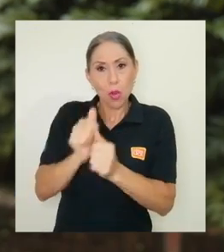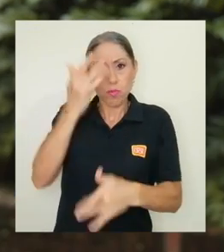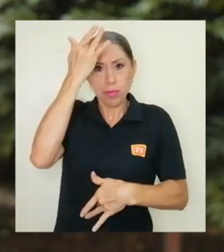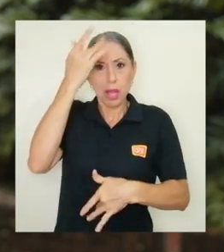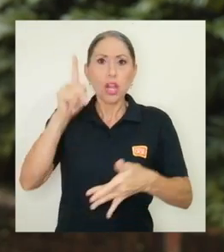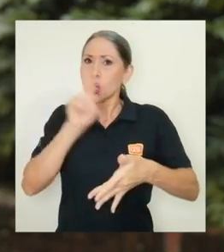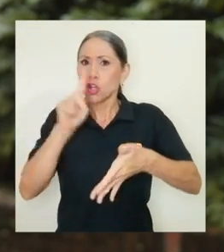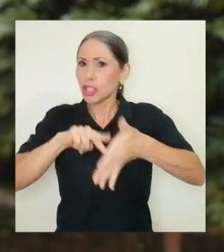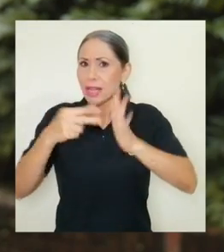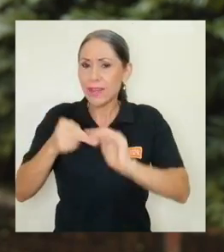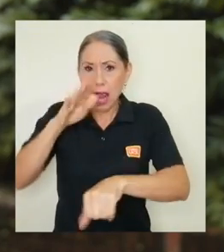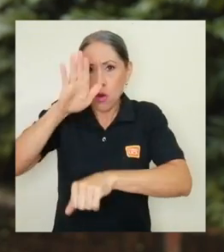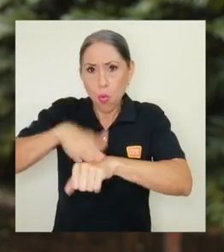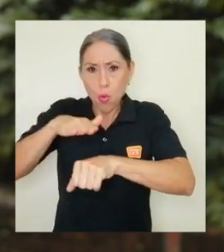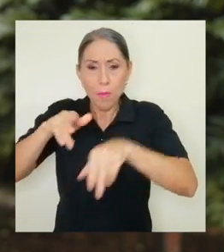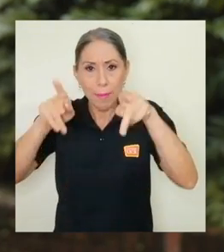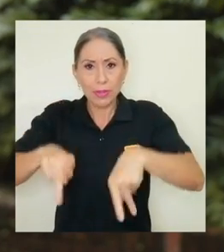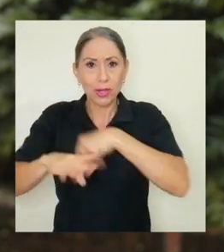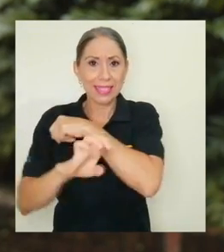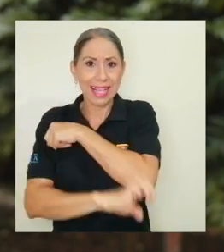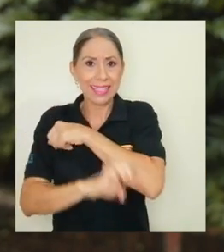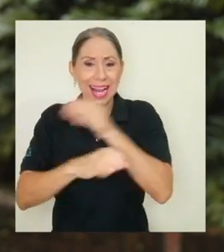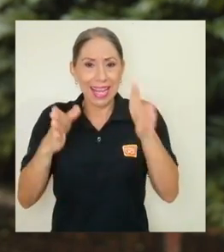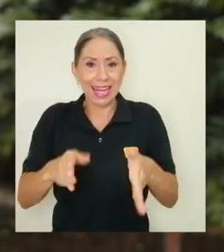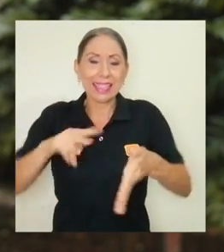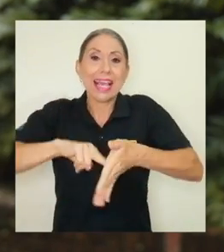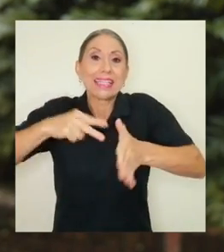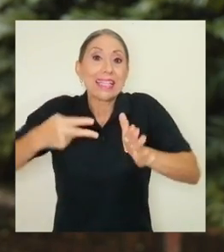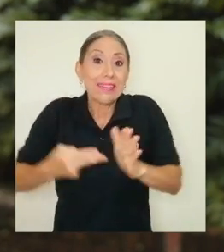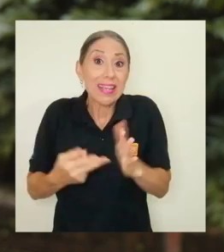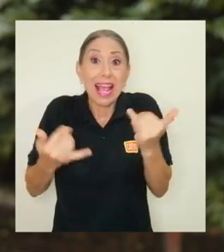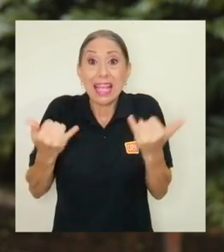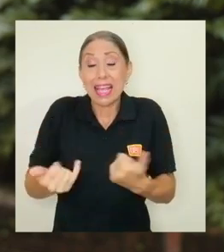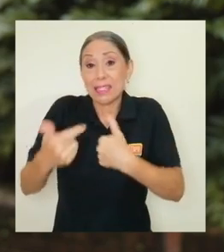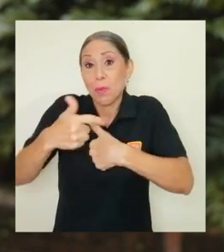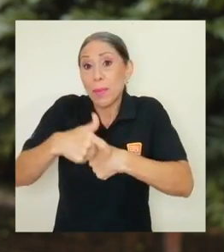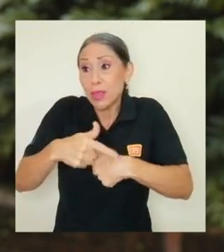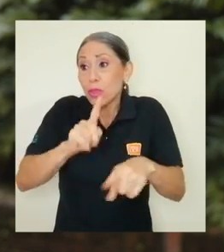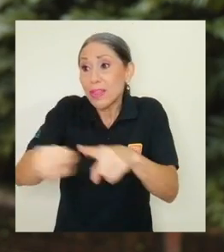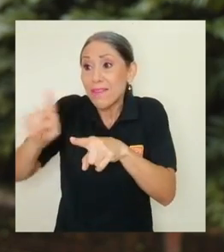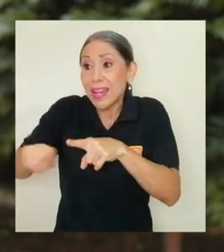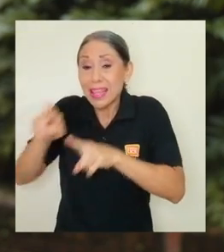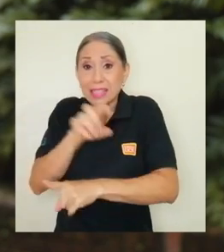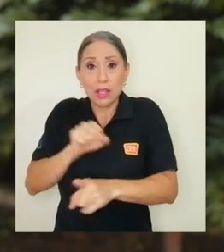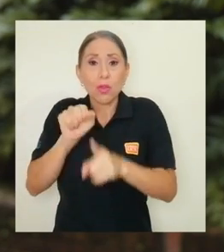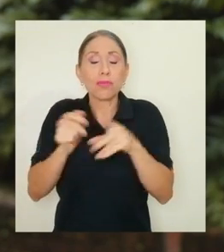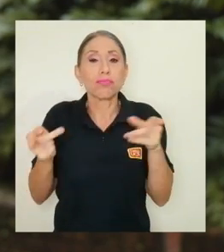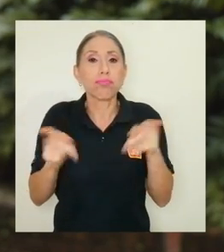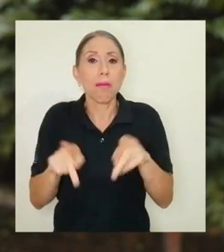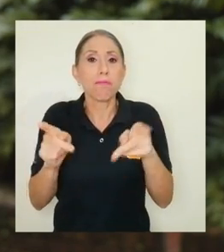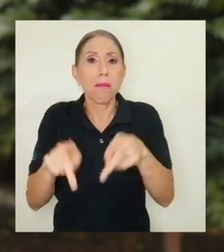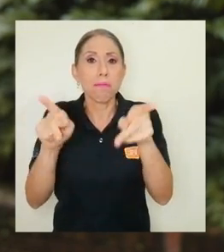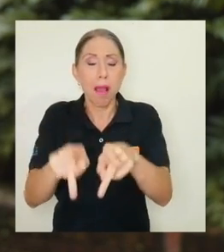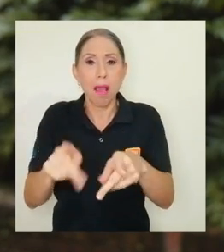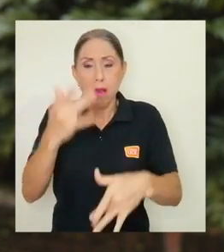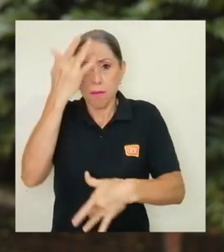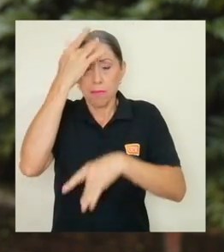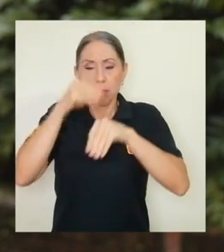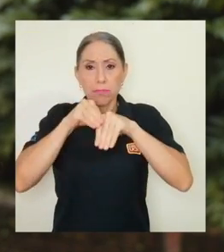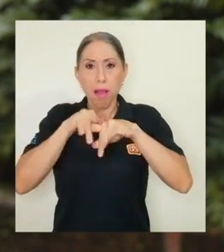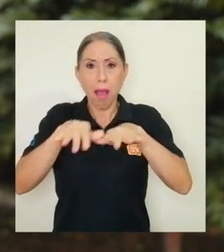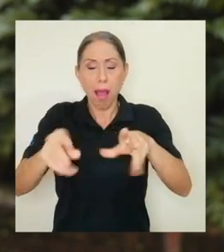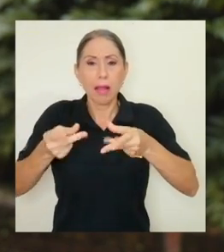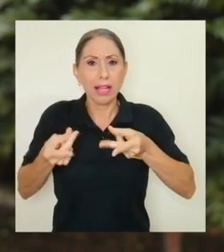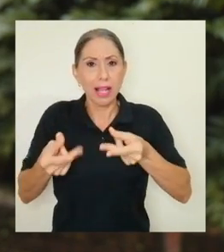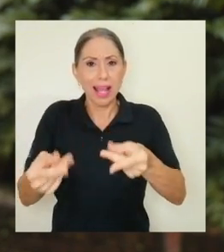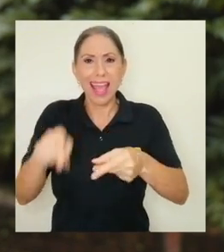decir que sea culpa de los extranjeros, sencillamente es que hay contextos de movilidad muy diferentes que están promoviendo que la epidemia cobre velocidad,